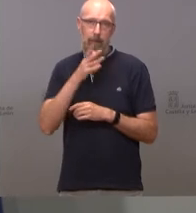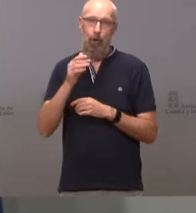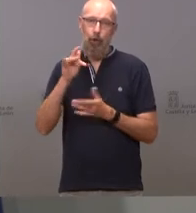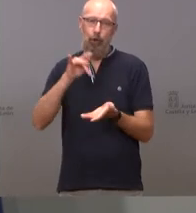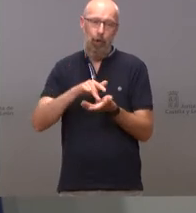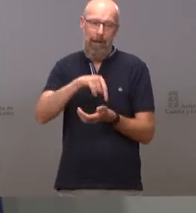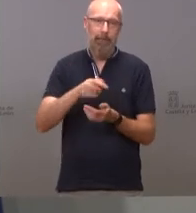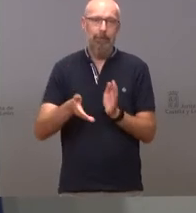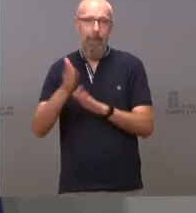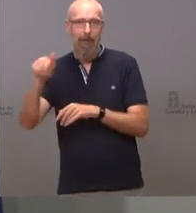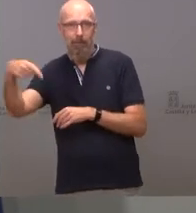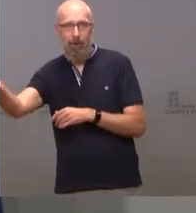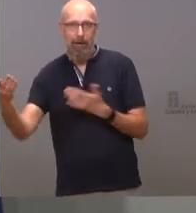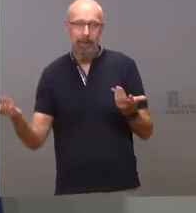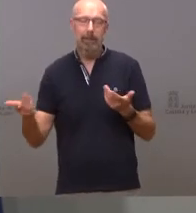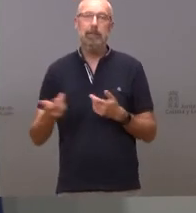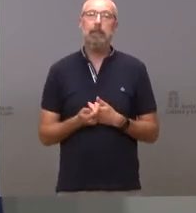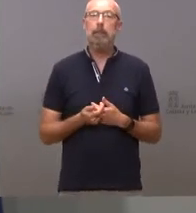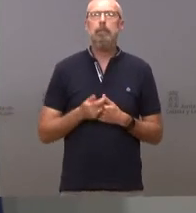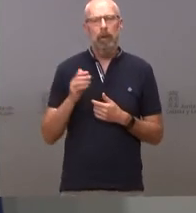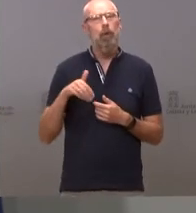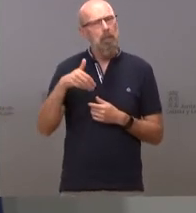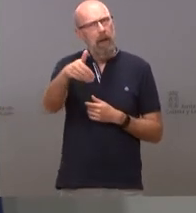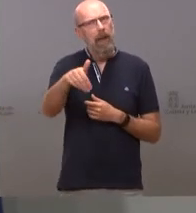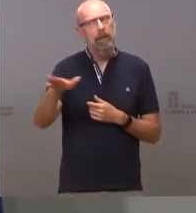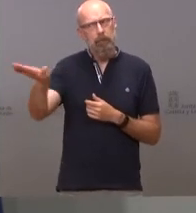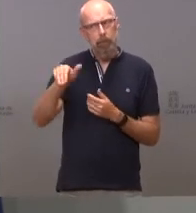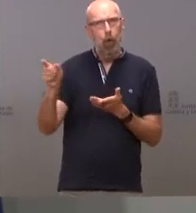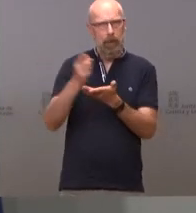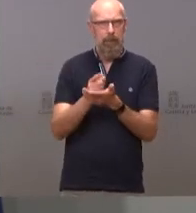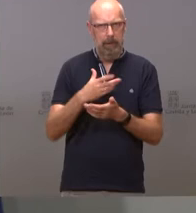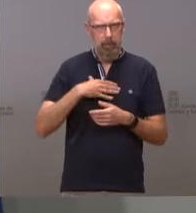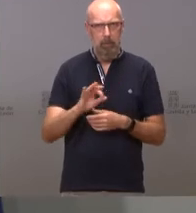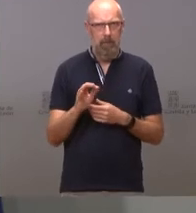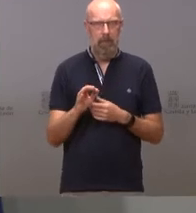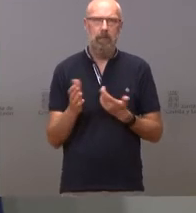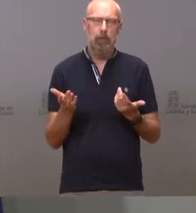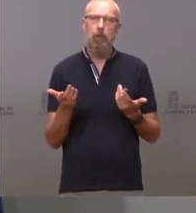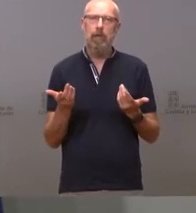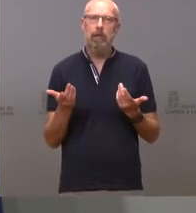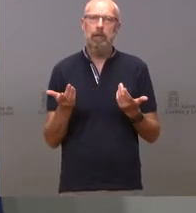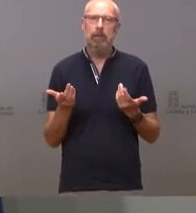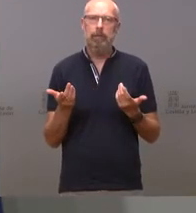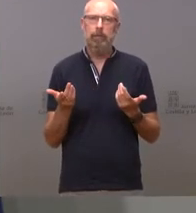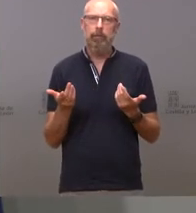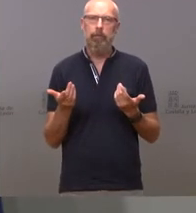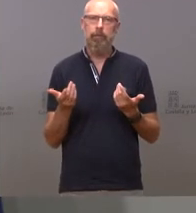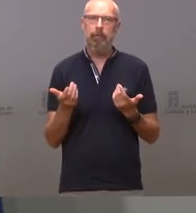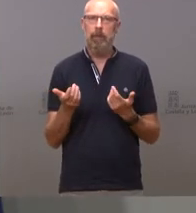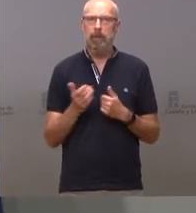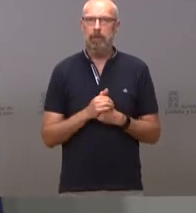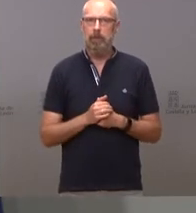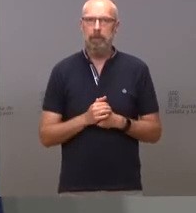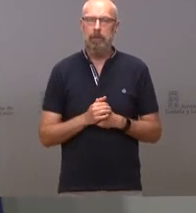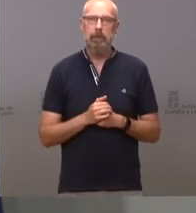por eso les digo que tenemos hay una mayor divergencia entre las dosis recibidas y las